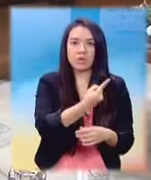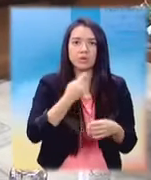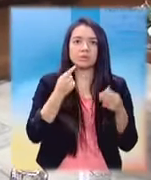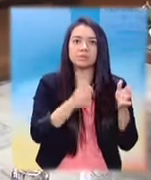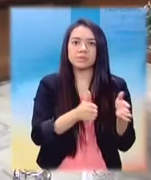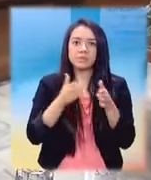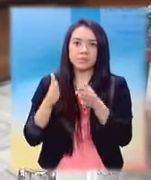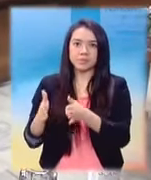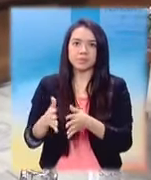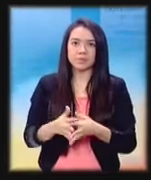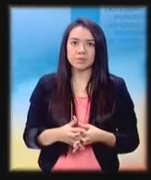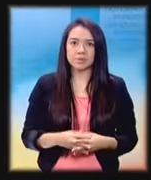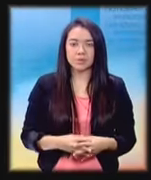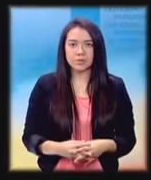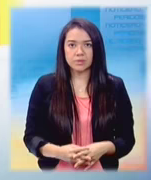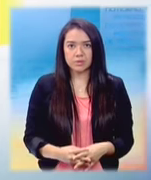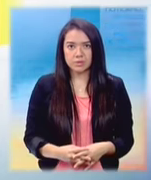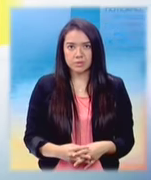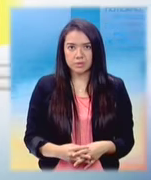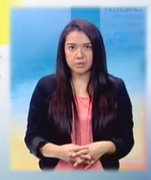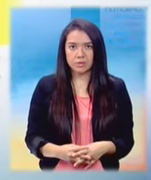Carolina Leberón y Daniel Ramírez.